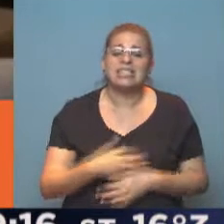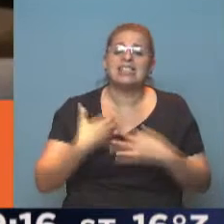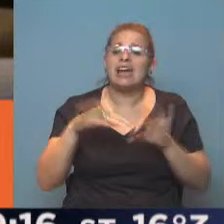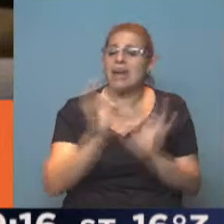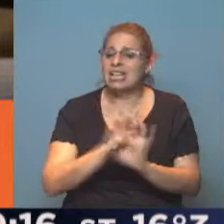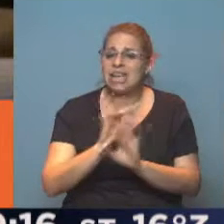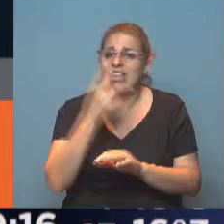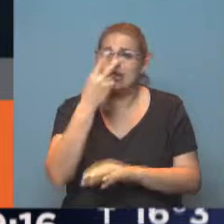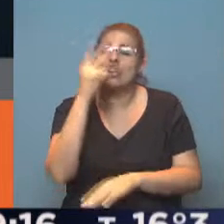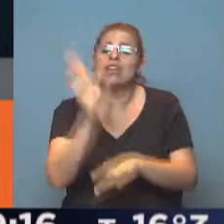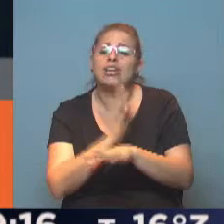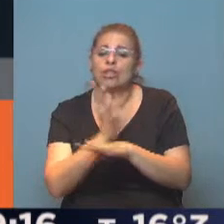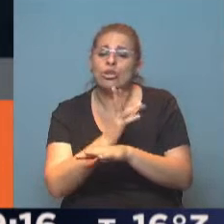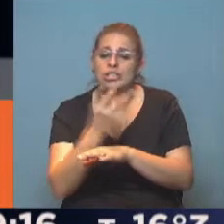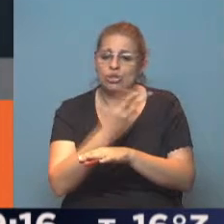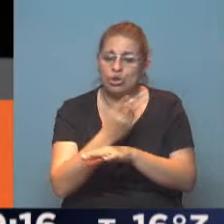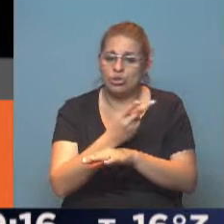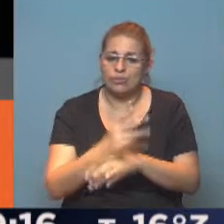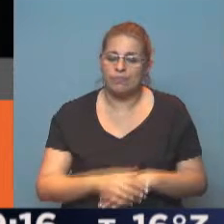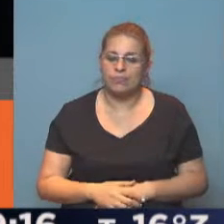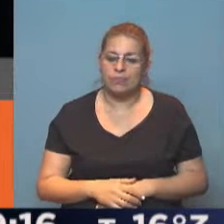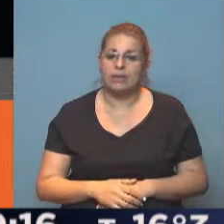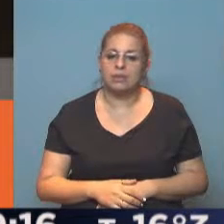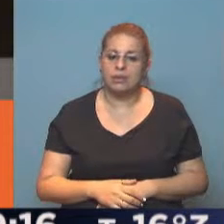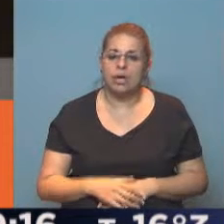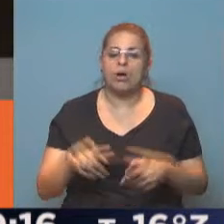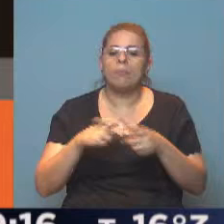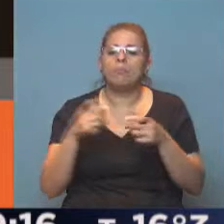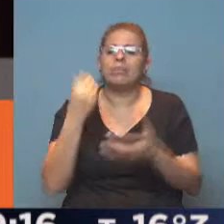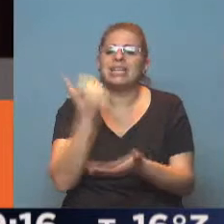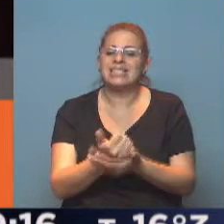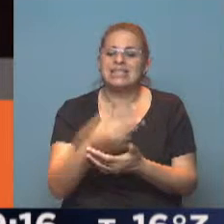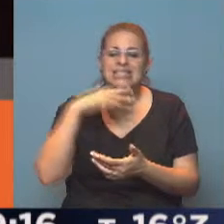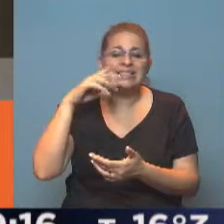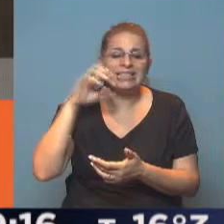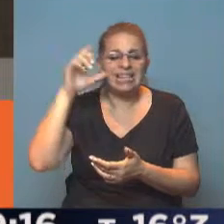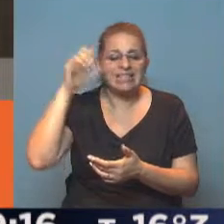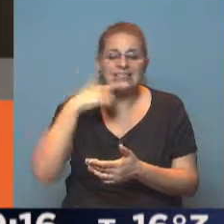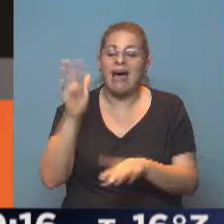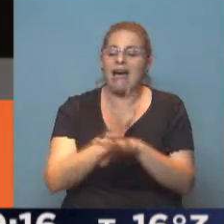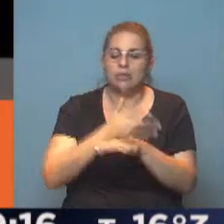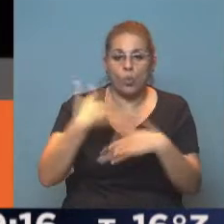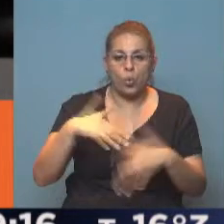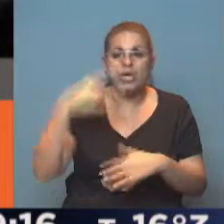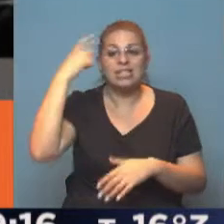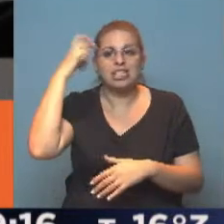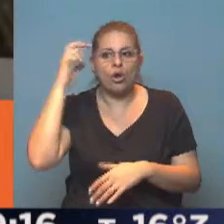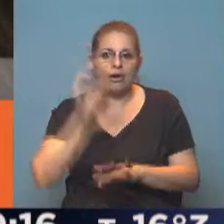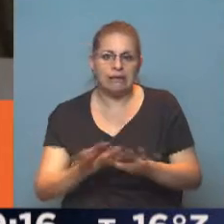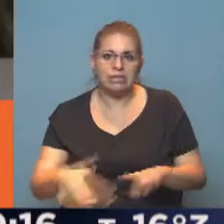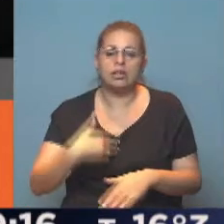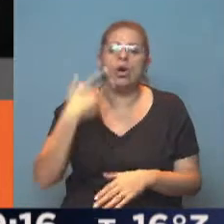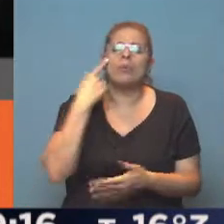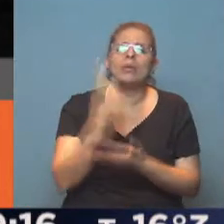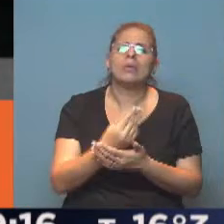grandes comediantes que son Jason Bateman y Jennifer Aniston. Presencia siniestra. Naomi Watts, gran actriz, es una psicóloga infantil, vive en medio